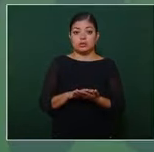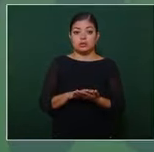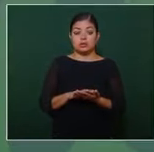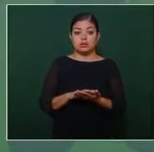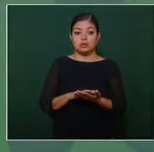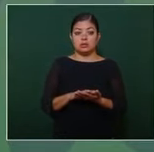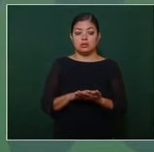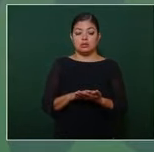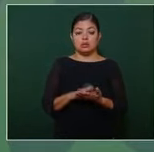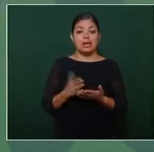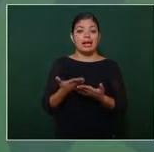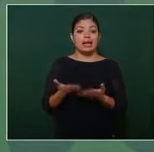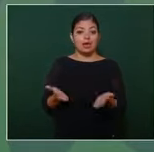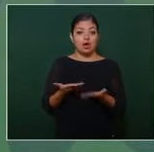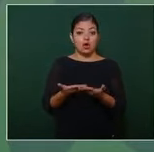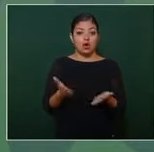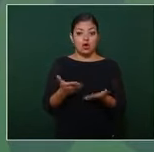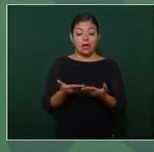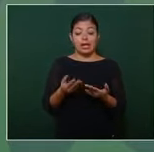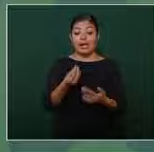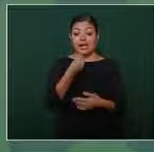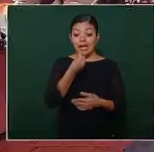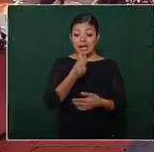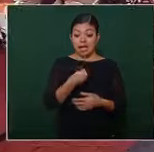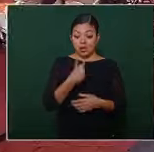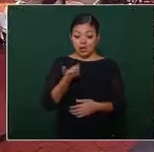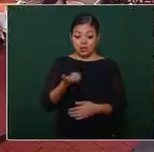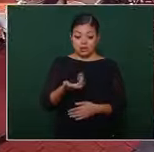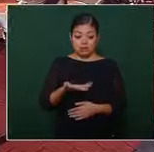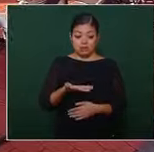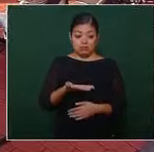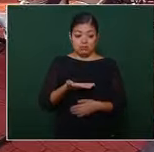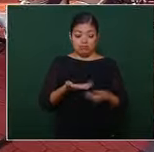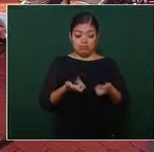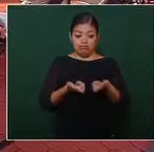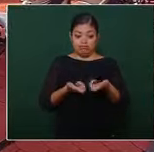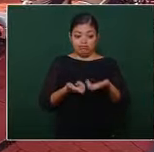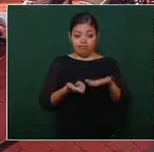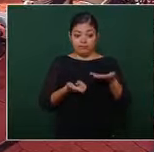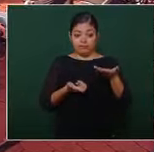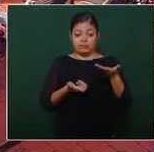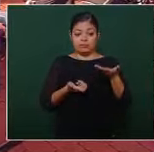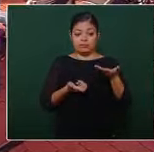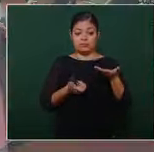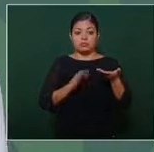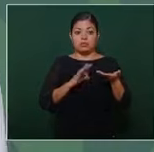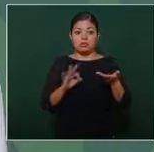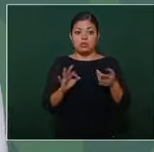y ahora a pesar de la inflación alcanza para 8